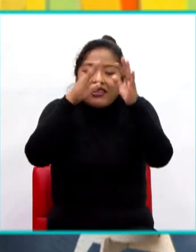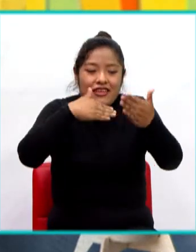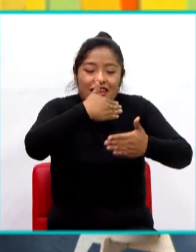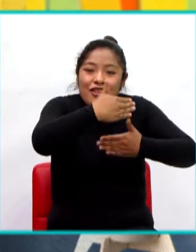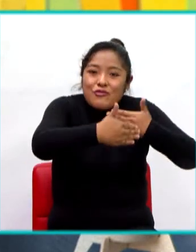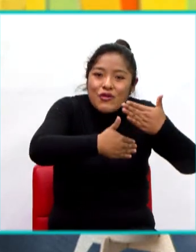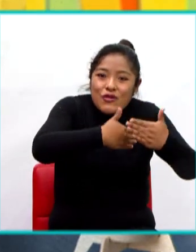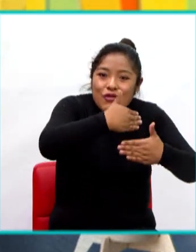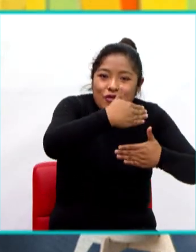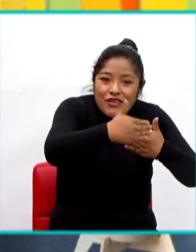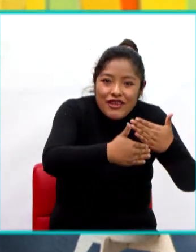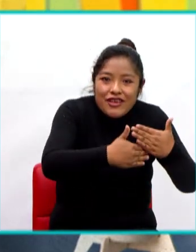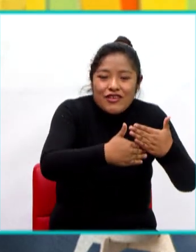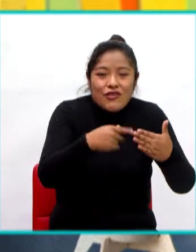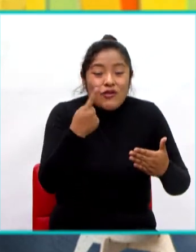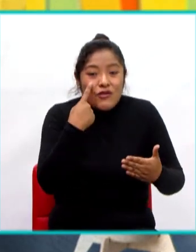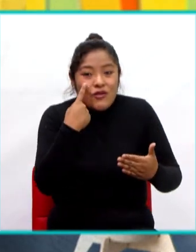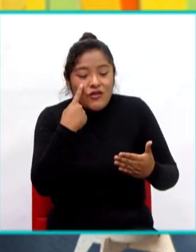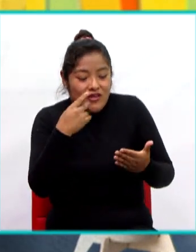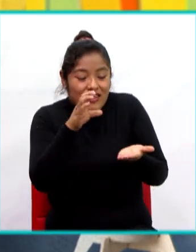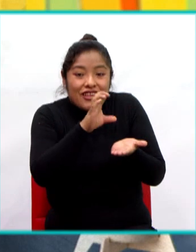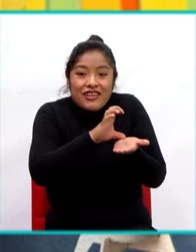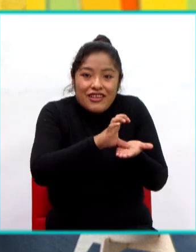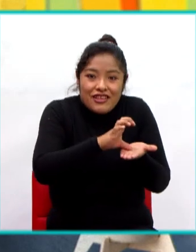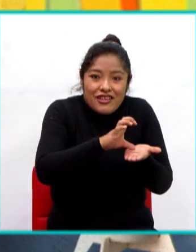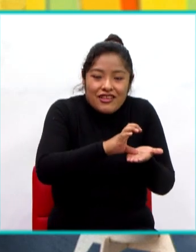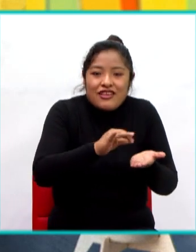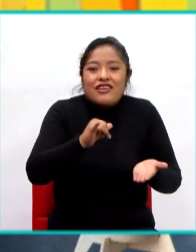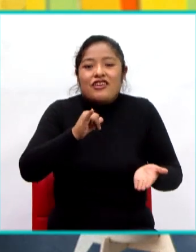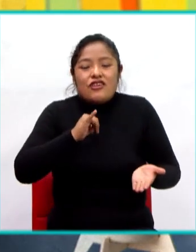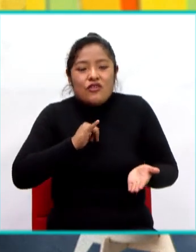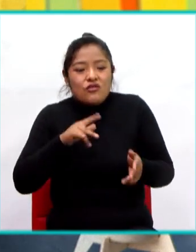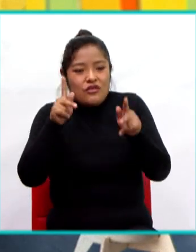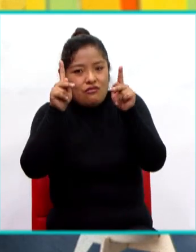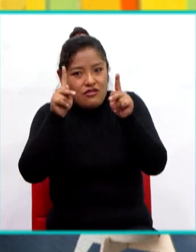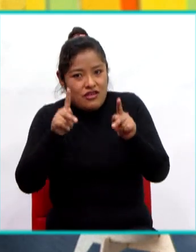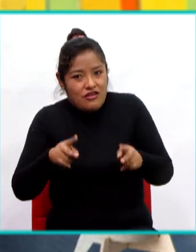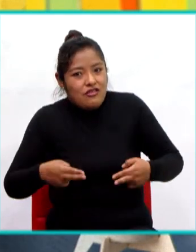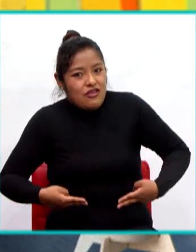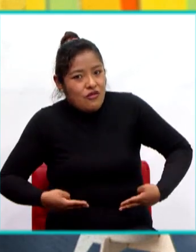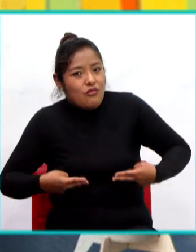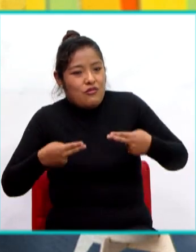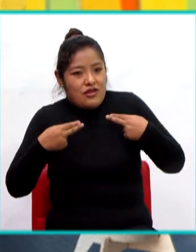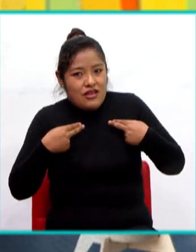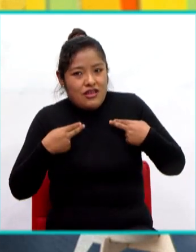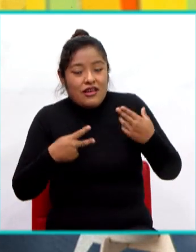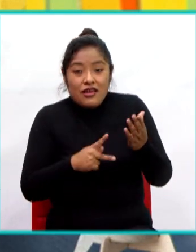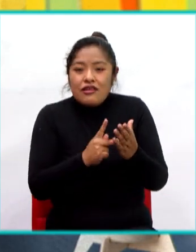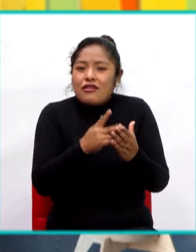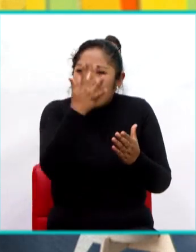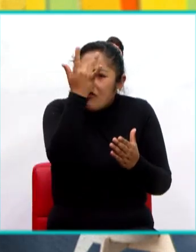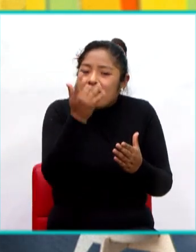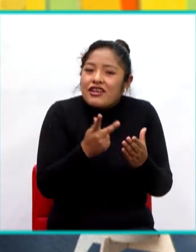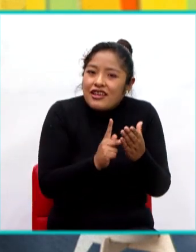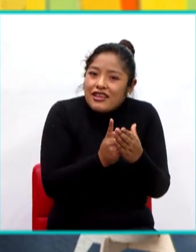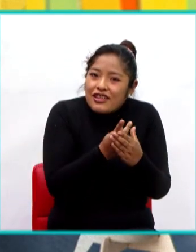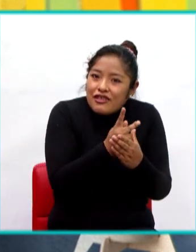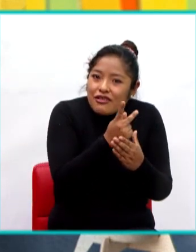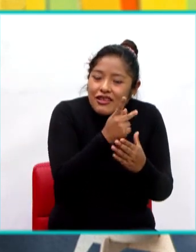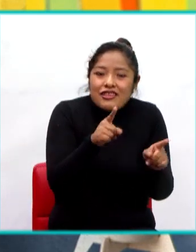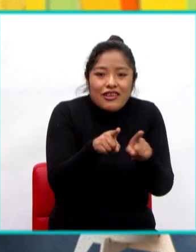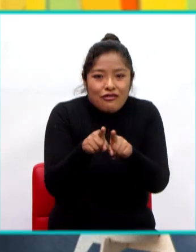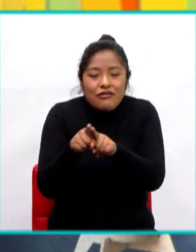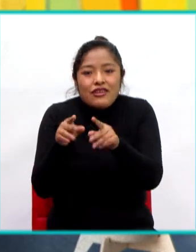fotosíntesis? Si yo soy ser humano y yo pertenezco al reino animal, pero para las plantas, ¿por qué es importante? ¿Cuál es la relación?